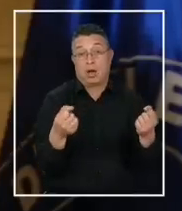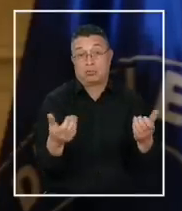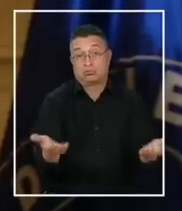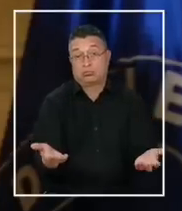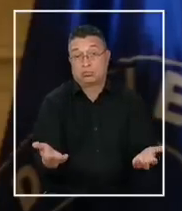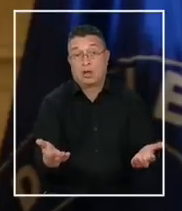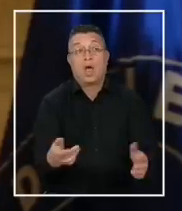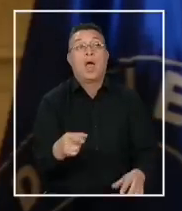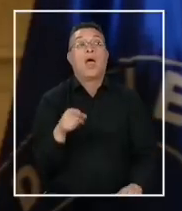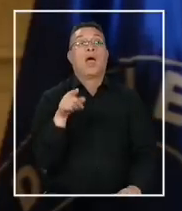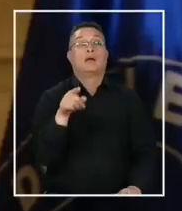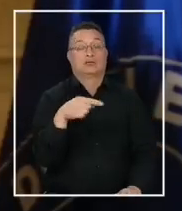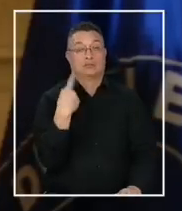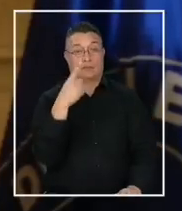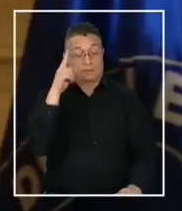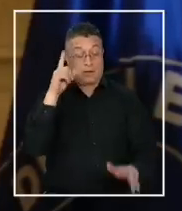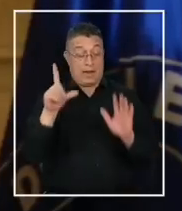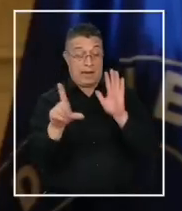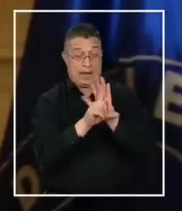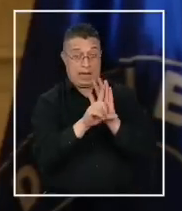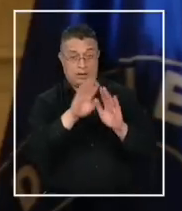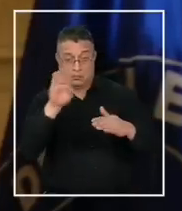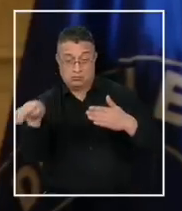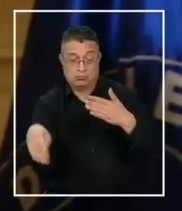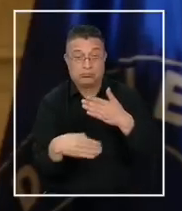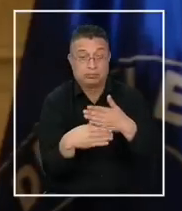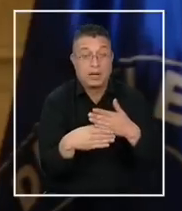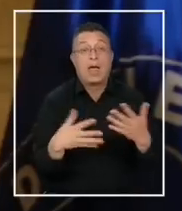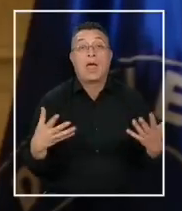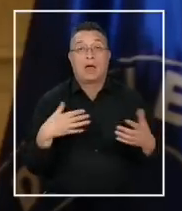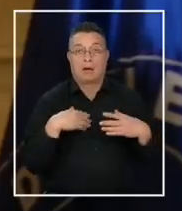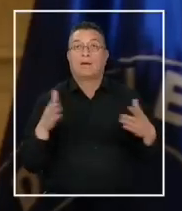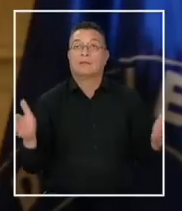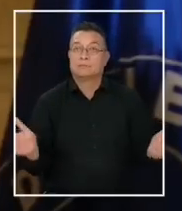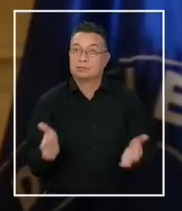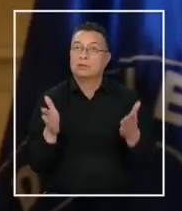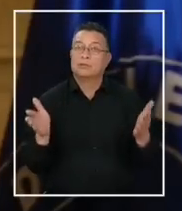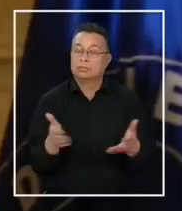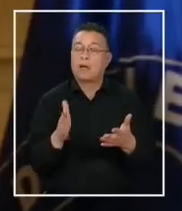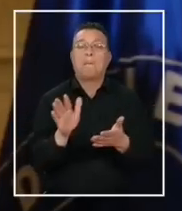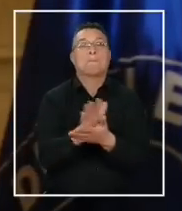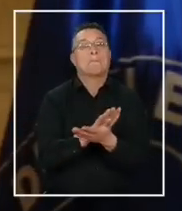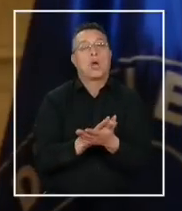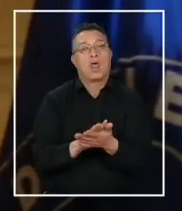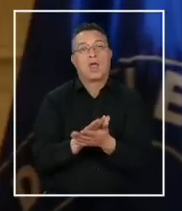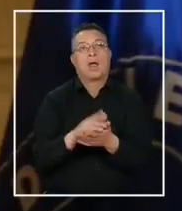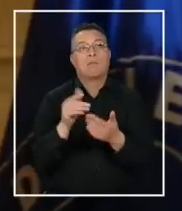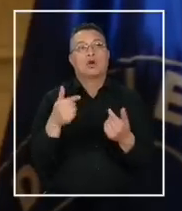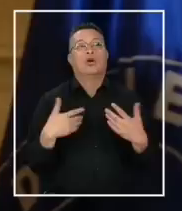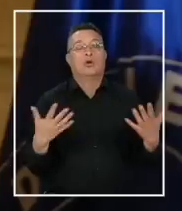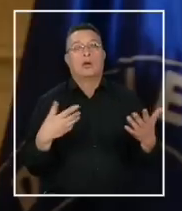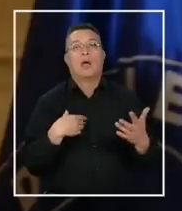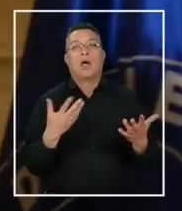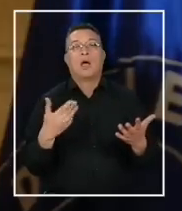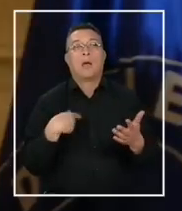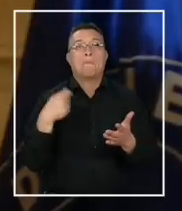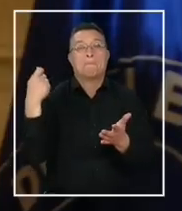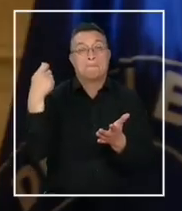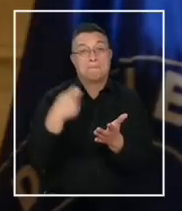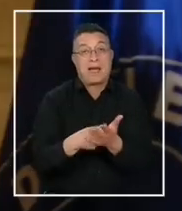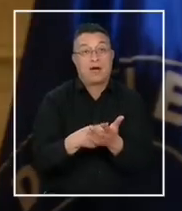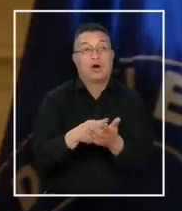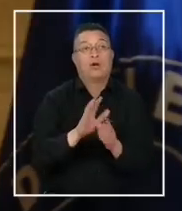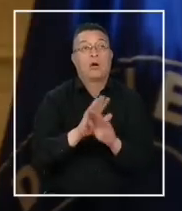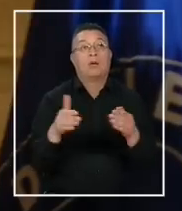Creemos nosotros que a través de una ley complementaria lo que buscamos es crear incentivos como por ejemplo liberar respecto del paso de pago,